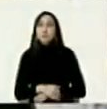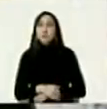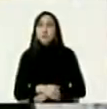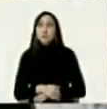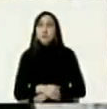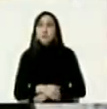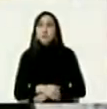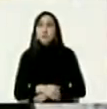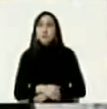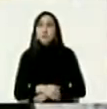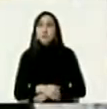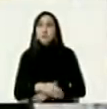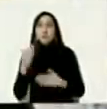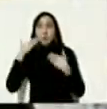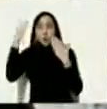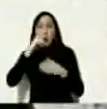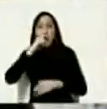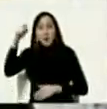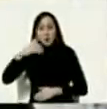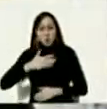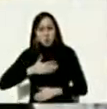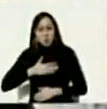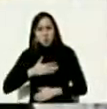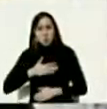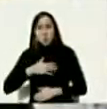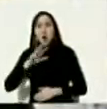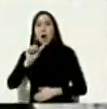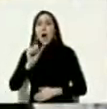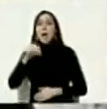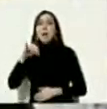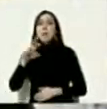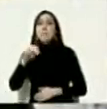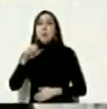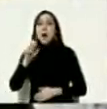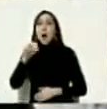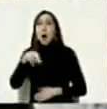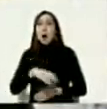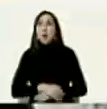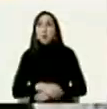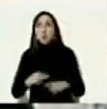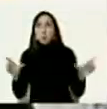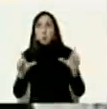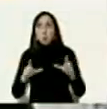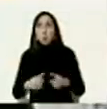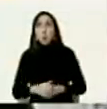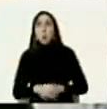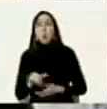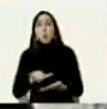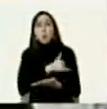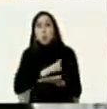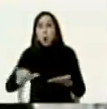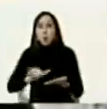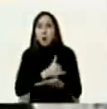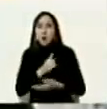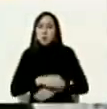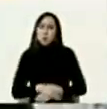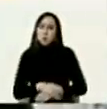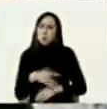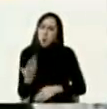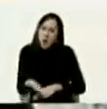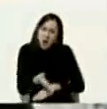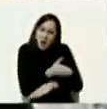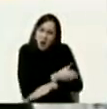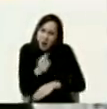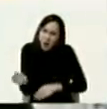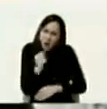hola presidente Maduro soy Ayman Mojaldine de MSNBC en Nueva York señor en su reciente entrevista usted